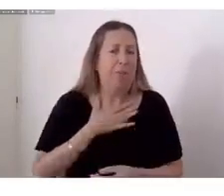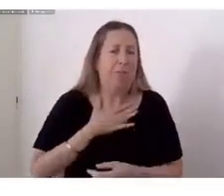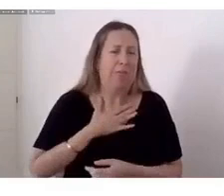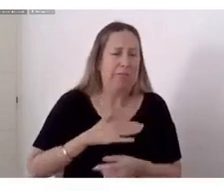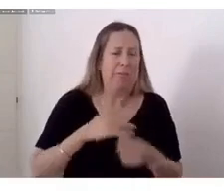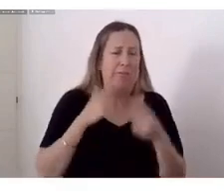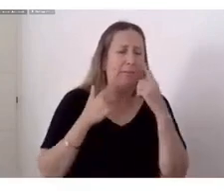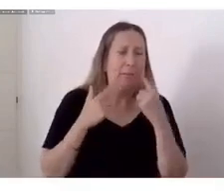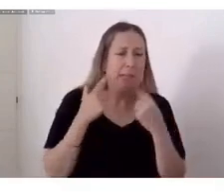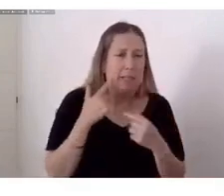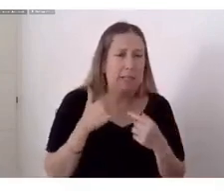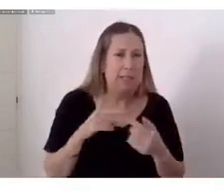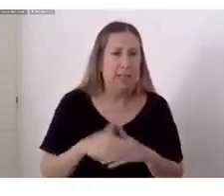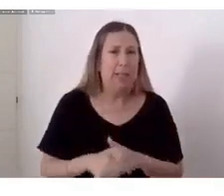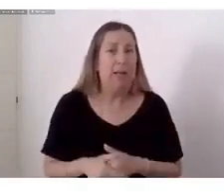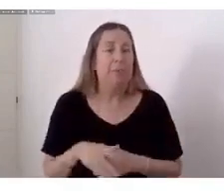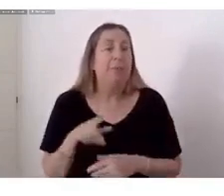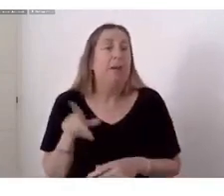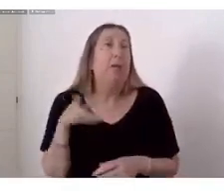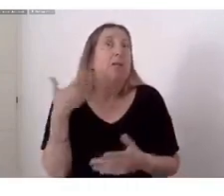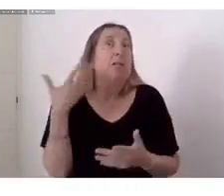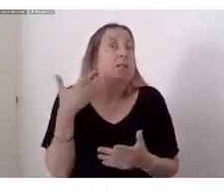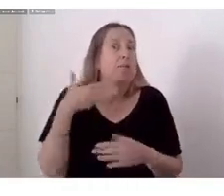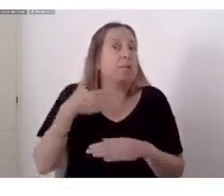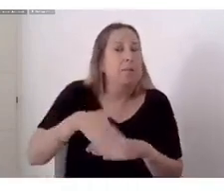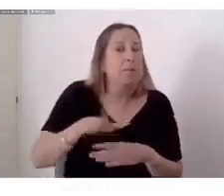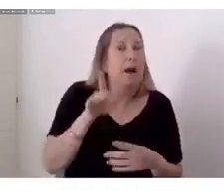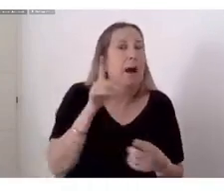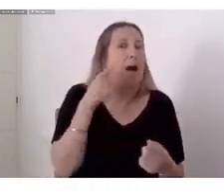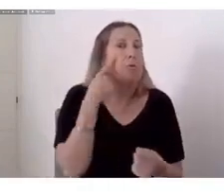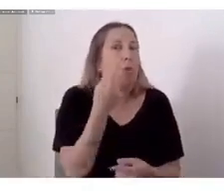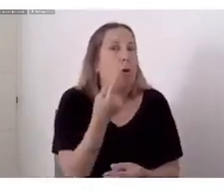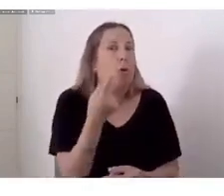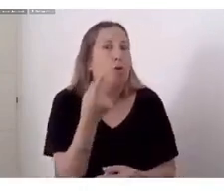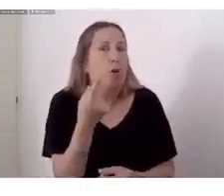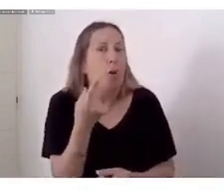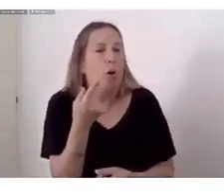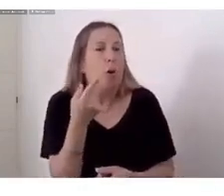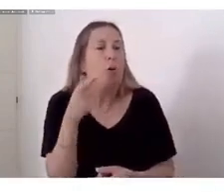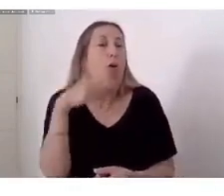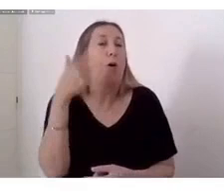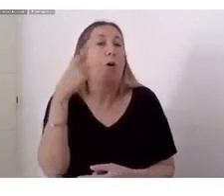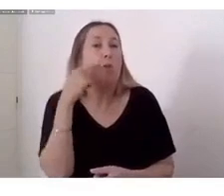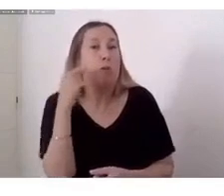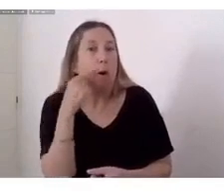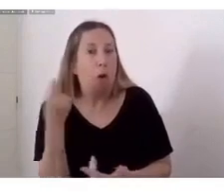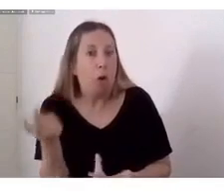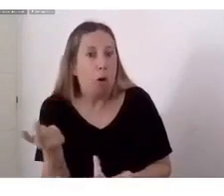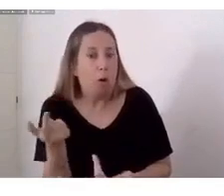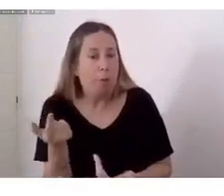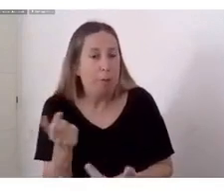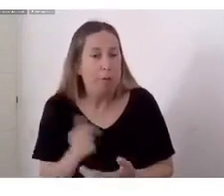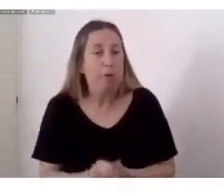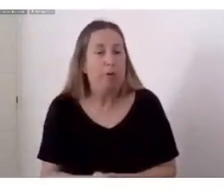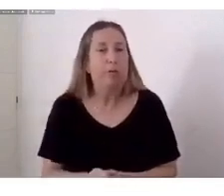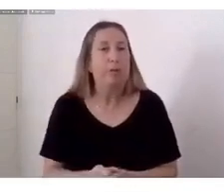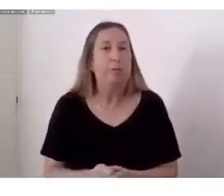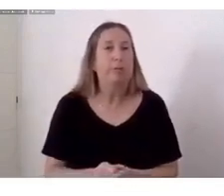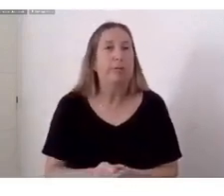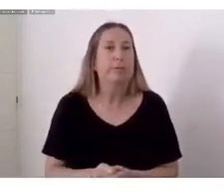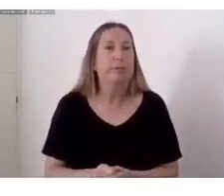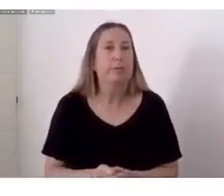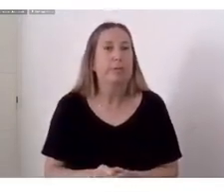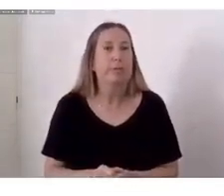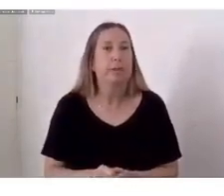otario que pretenda Por el oro mis amores conseguí Yo